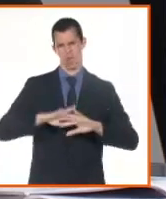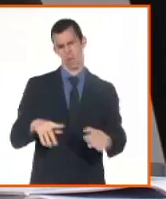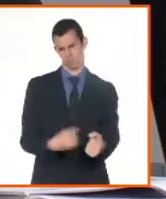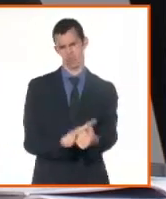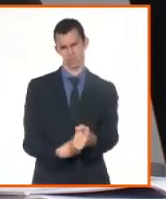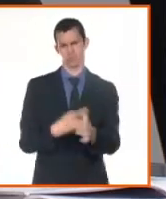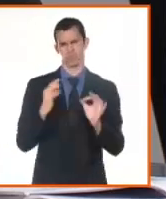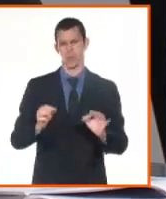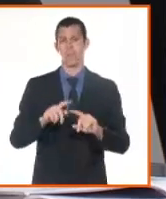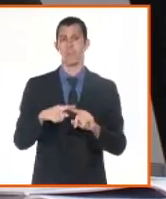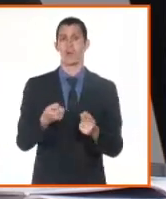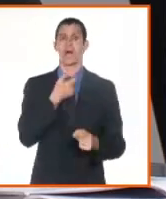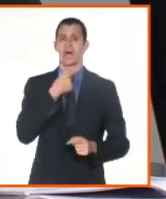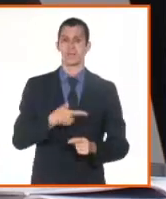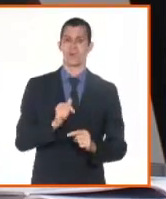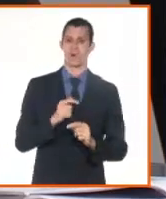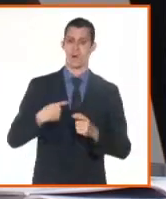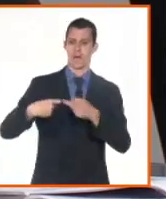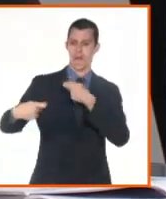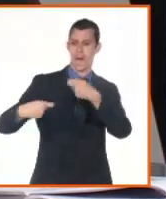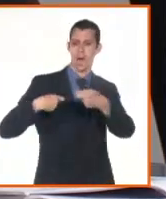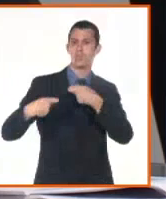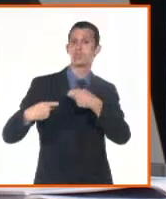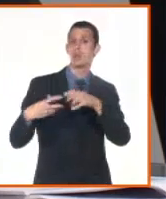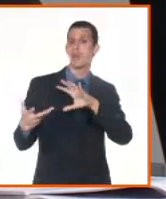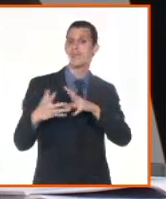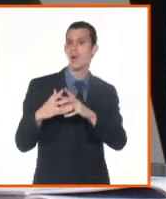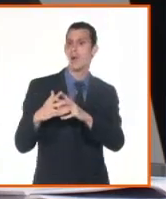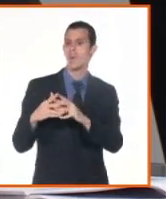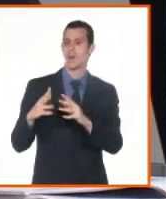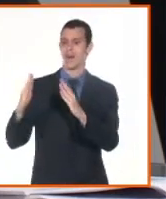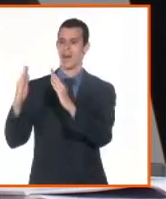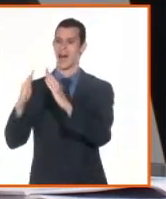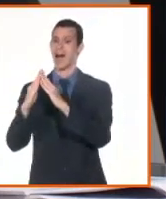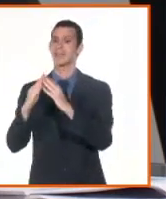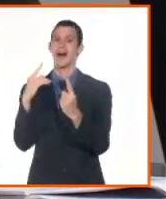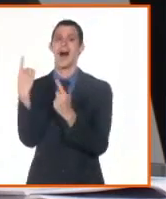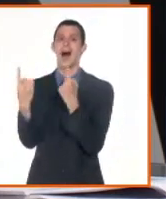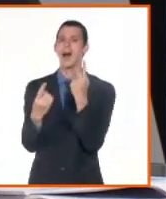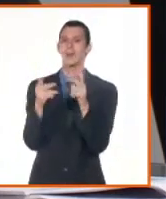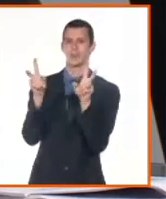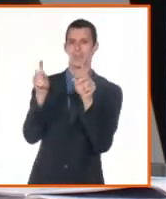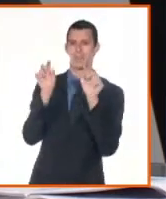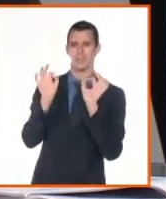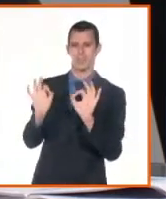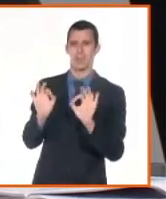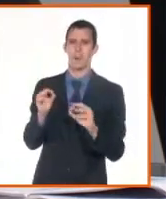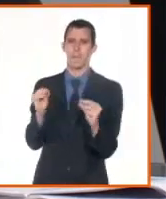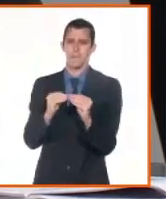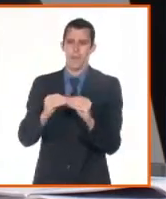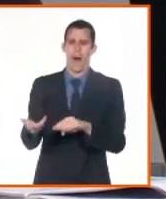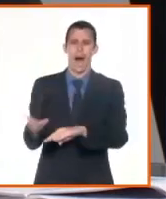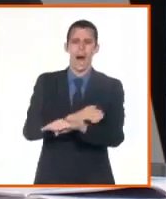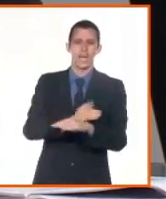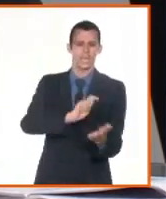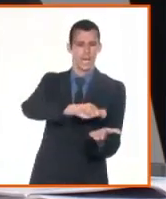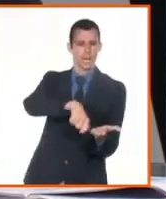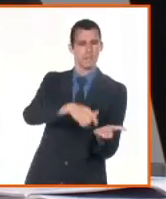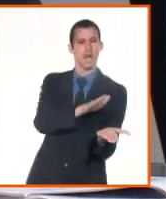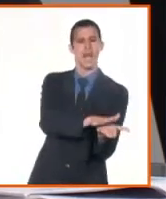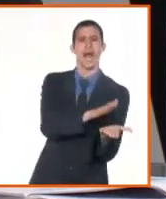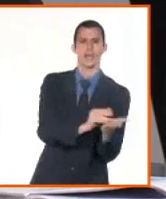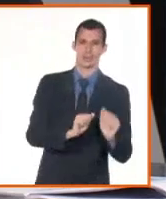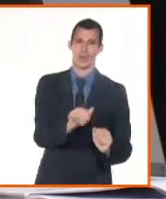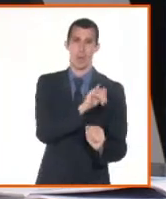derecho o el transmitente del derecho debe constar inscrito en el registro para un acto de compra-venta, sino que los propios